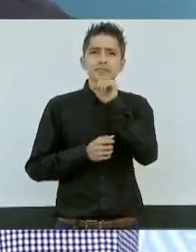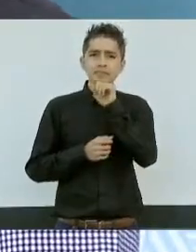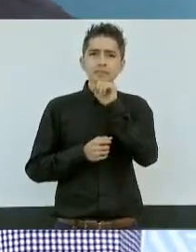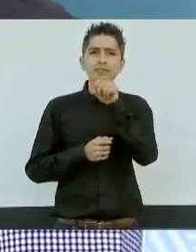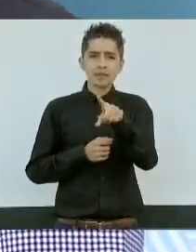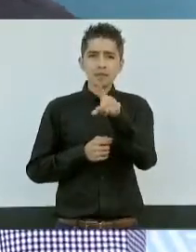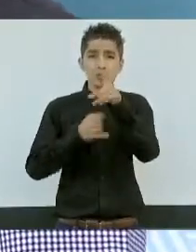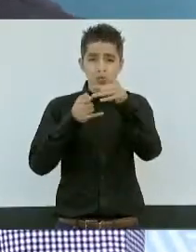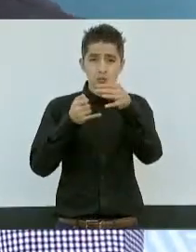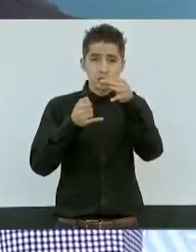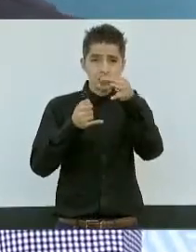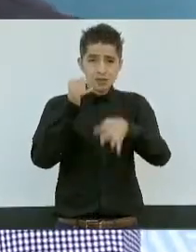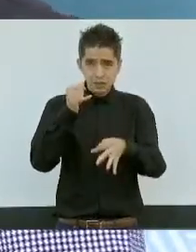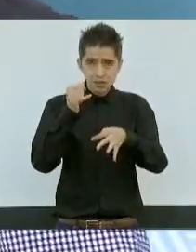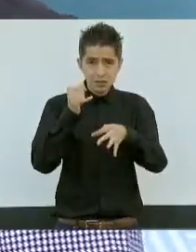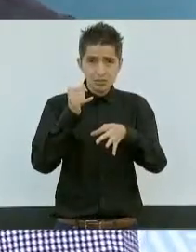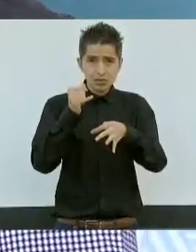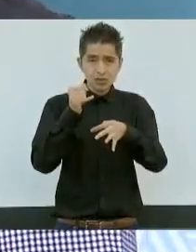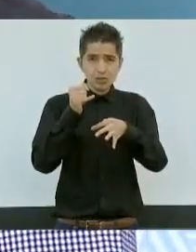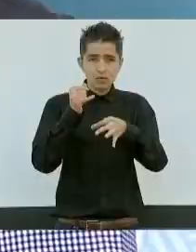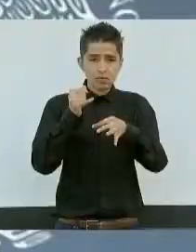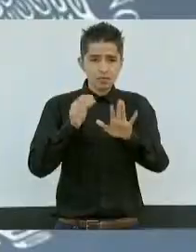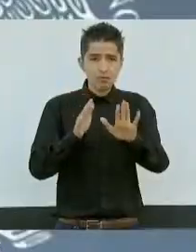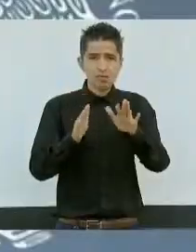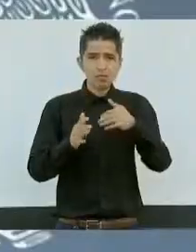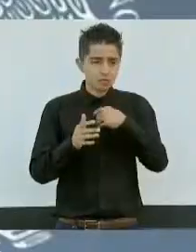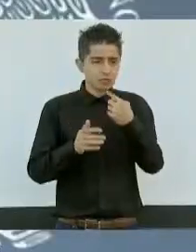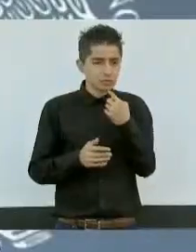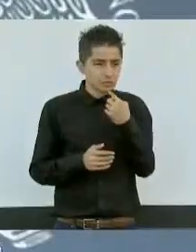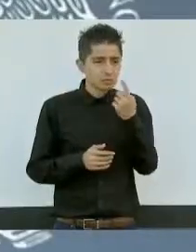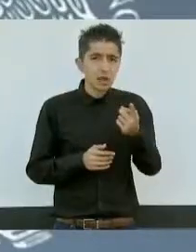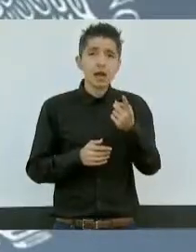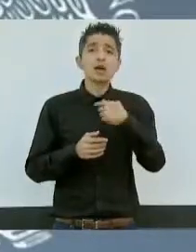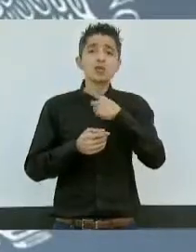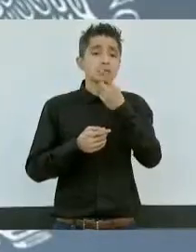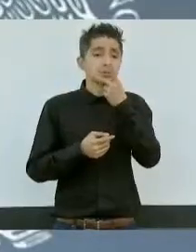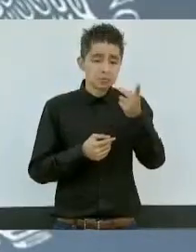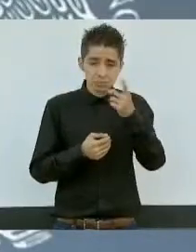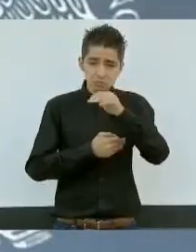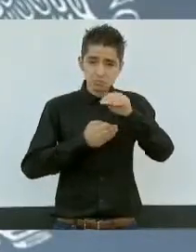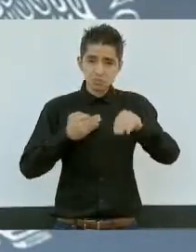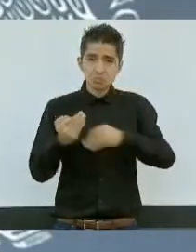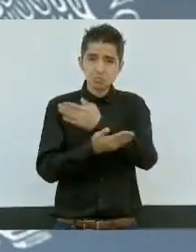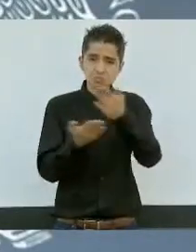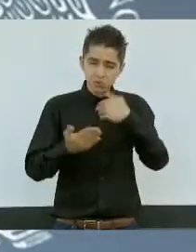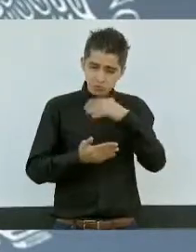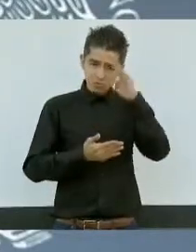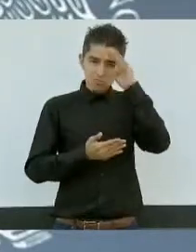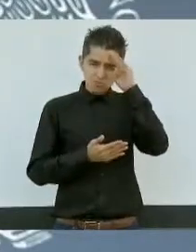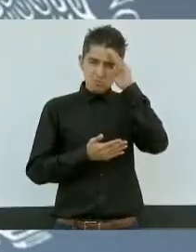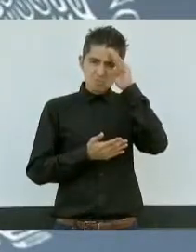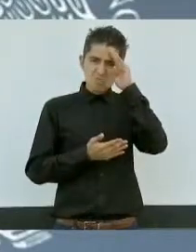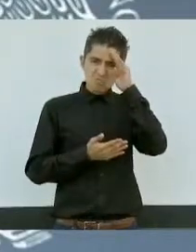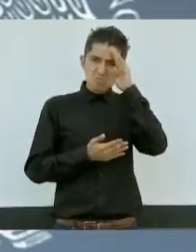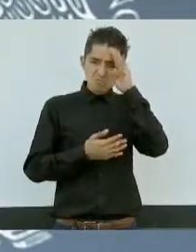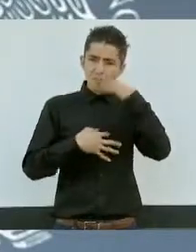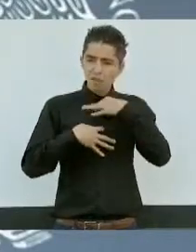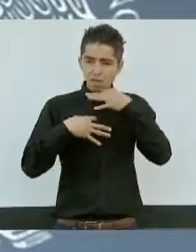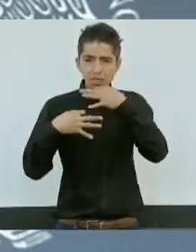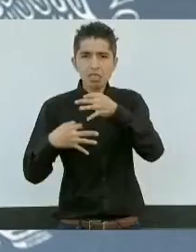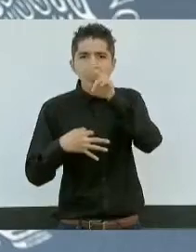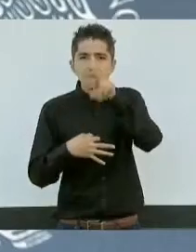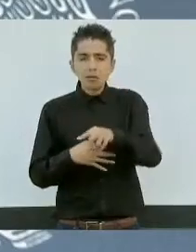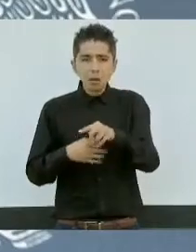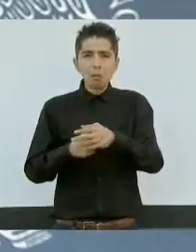por último, les comparto mi pleno convencimiento de que